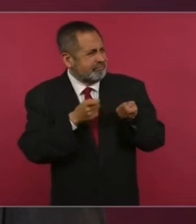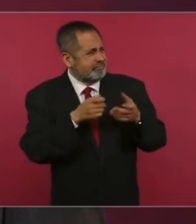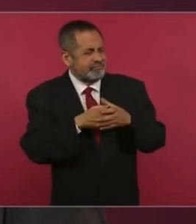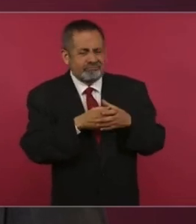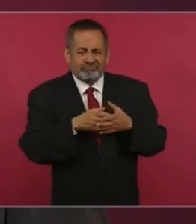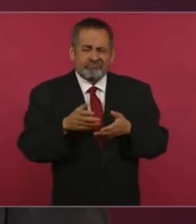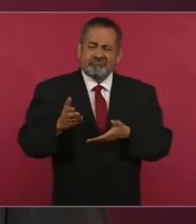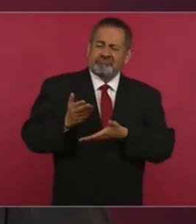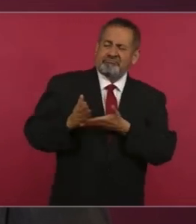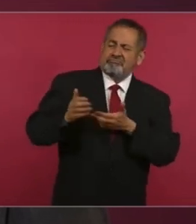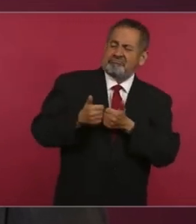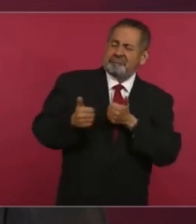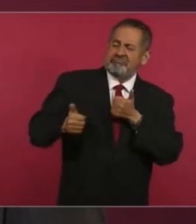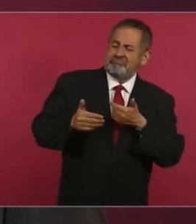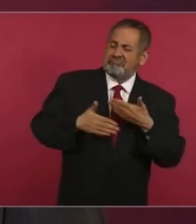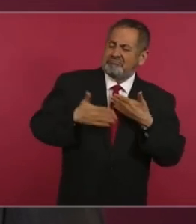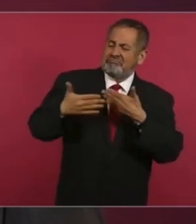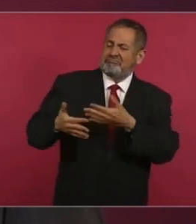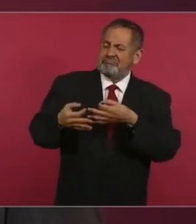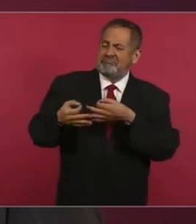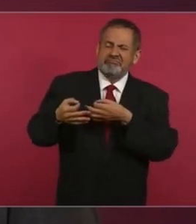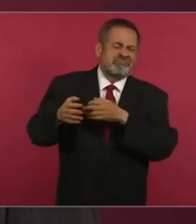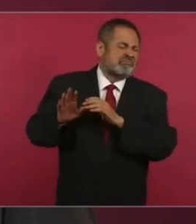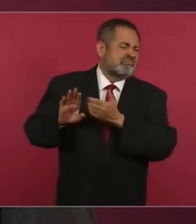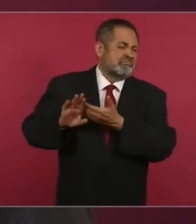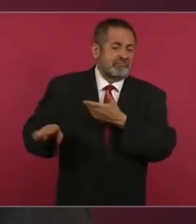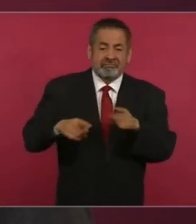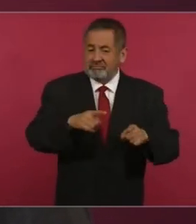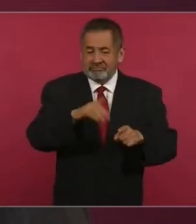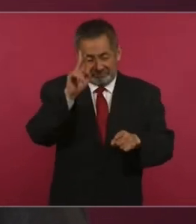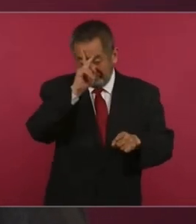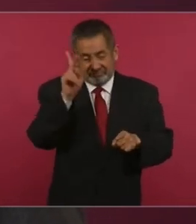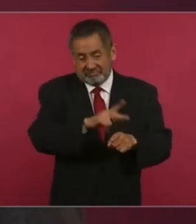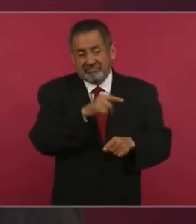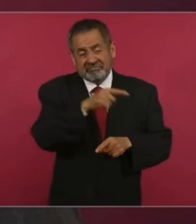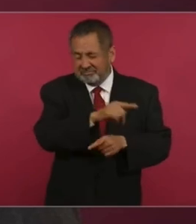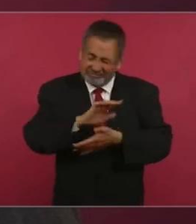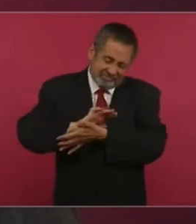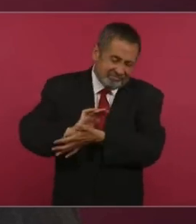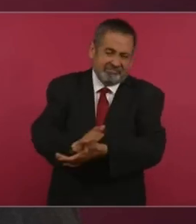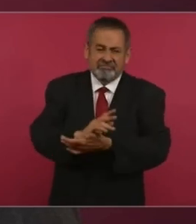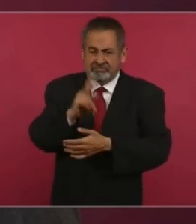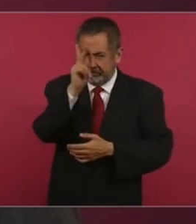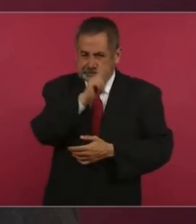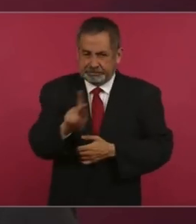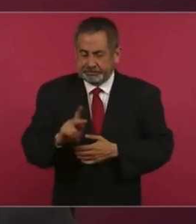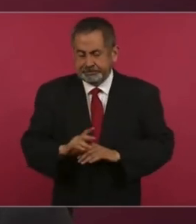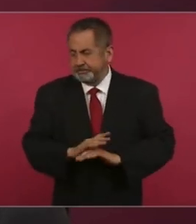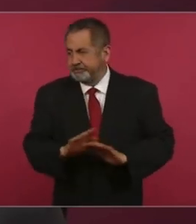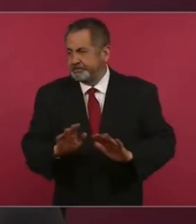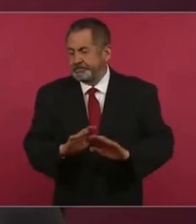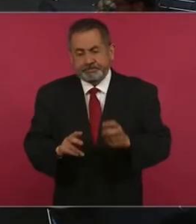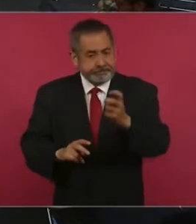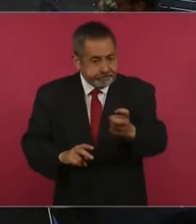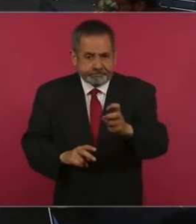clasista, racista, muy discriminatoria y